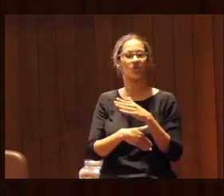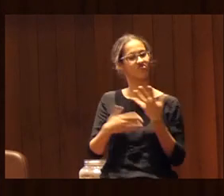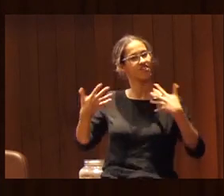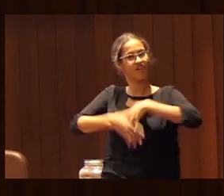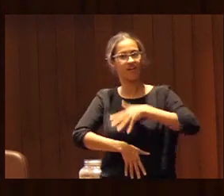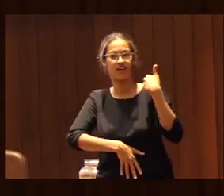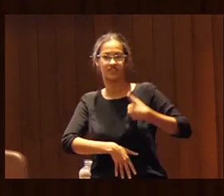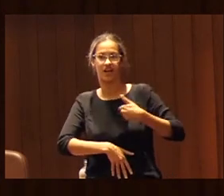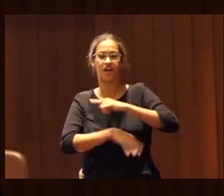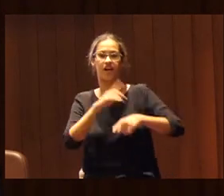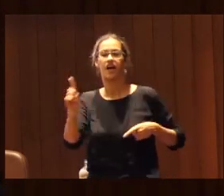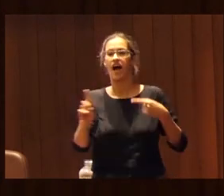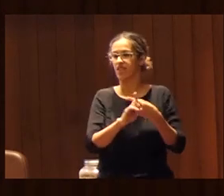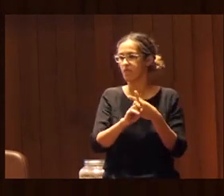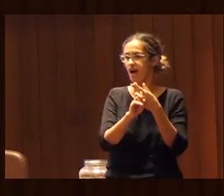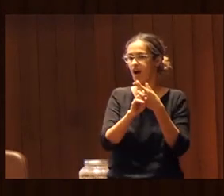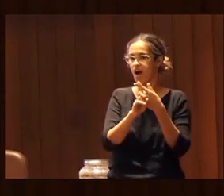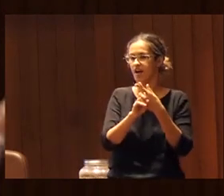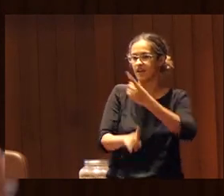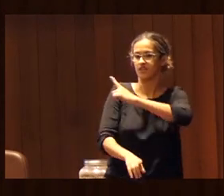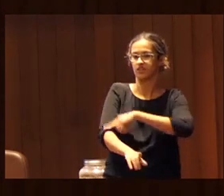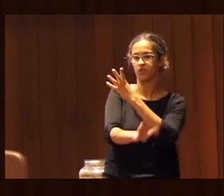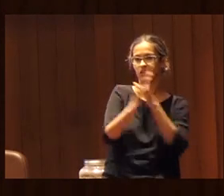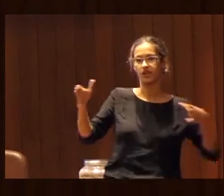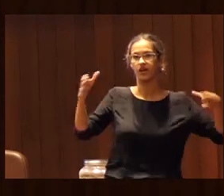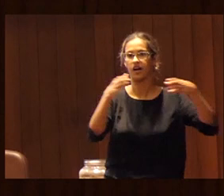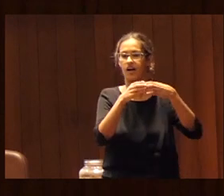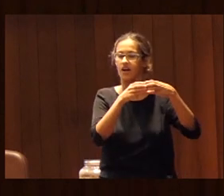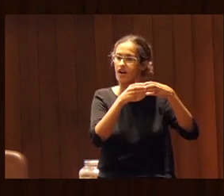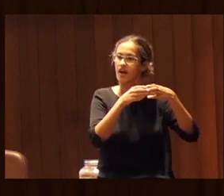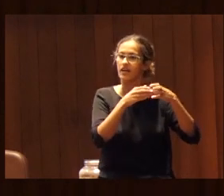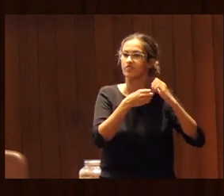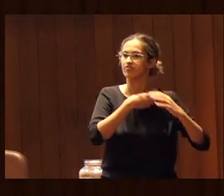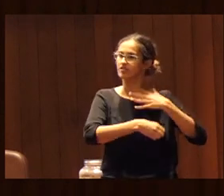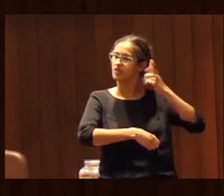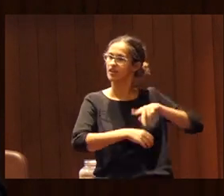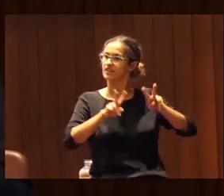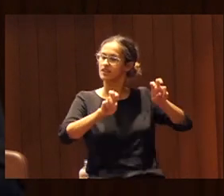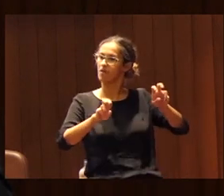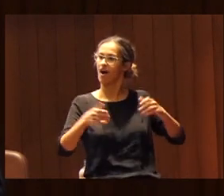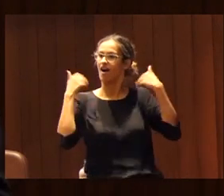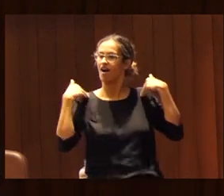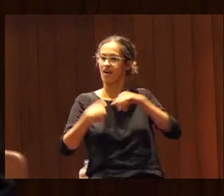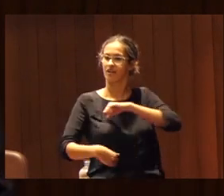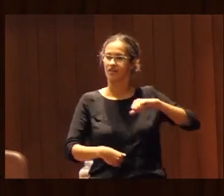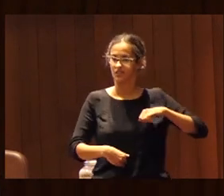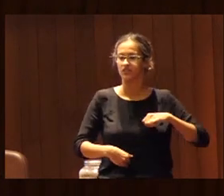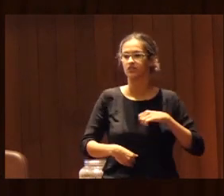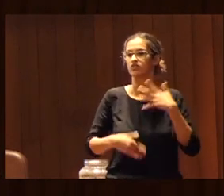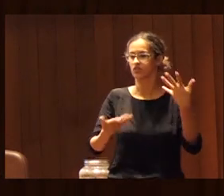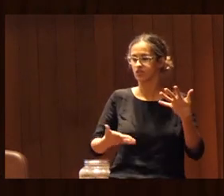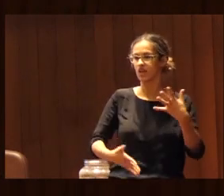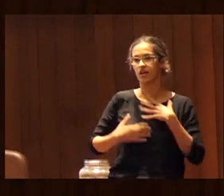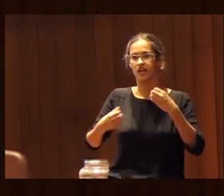hacer deportes de equipo tiene unas implicaciones que quizás no tiene el deporte individual en cuanto al empoderamiento el posicionamiento